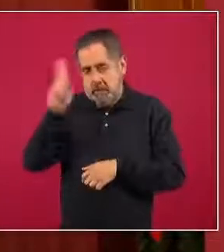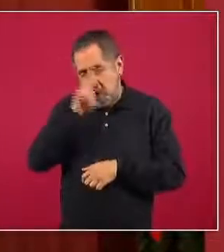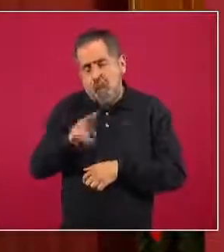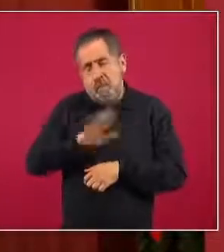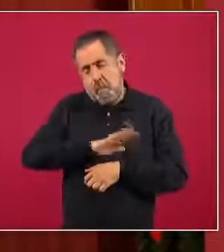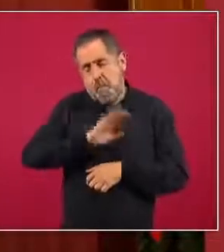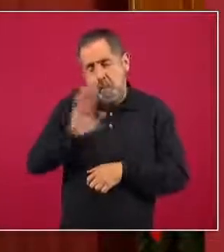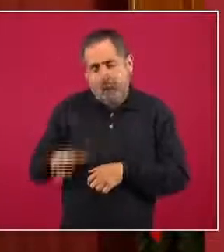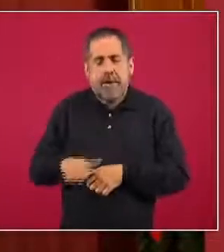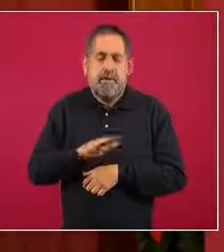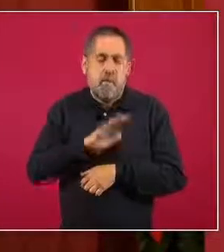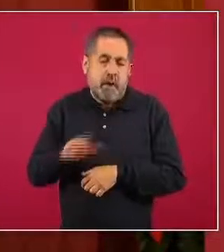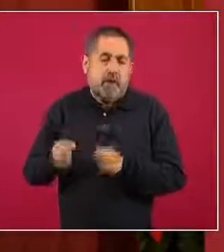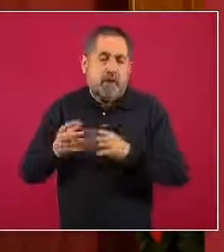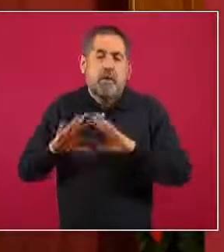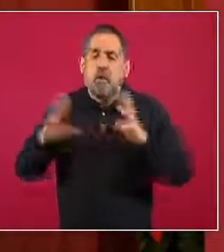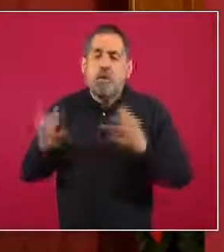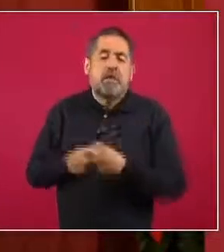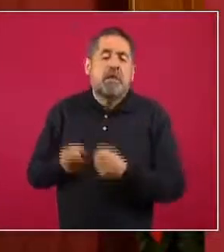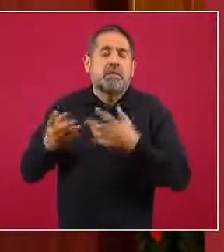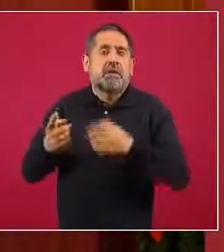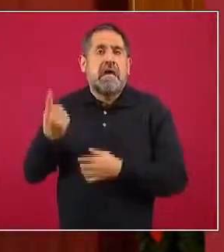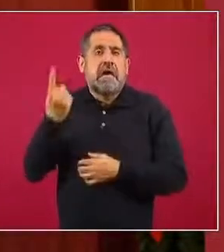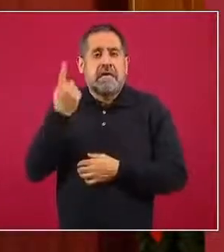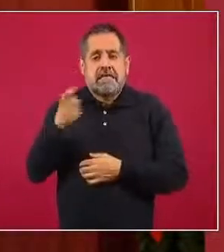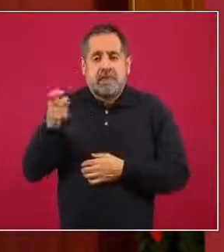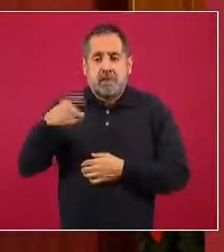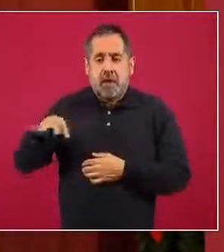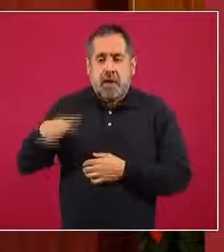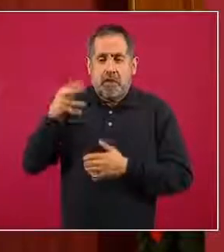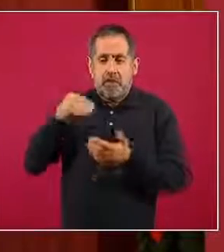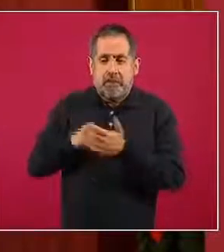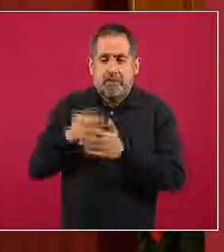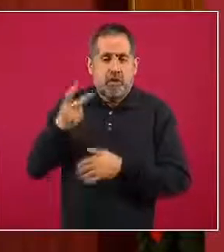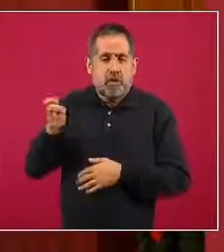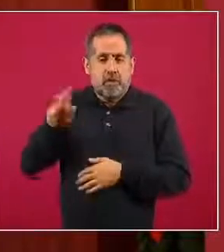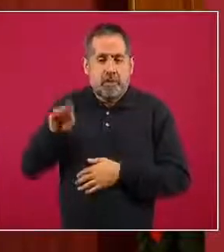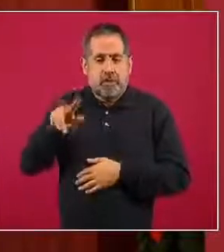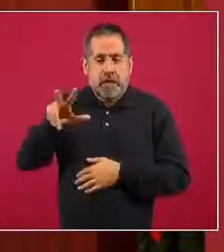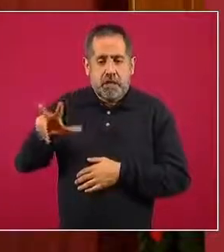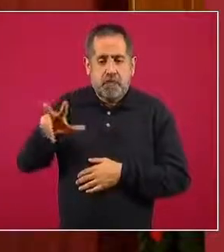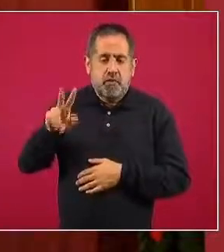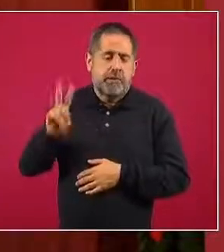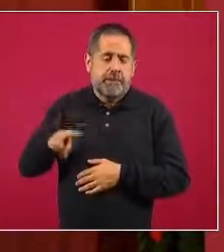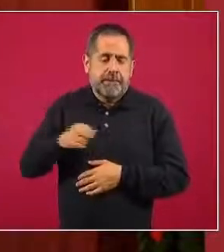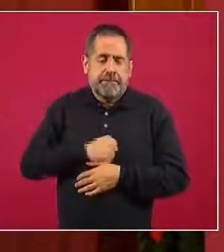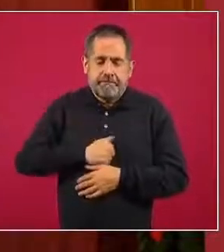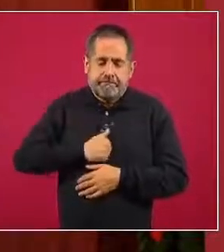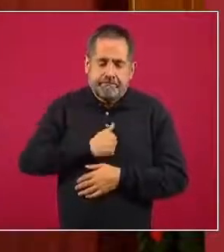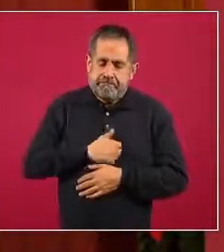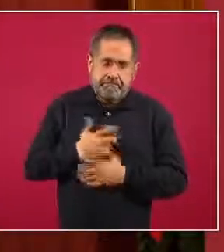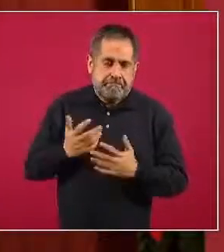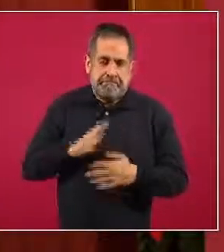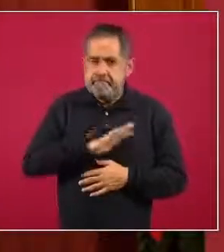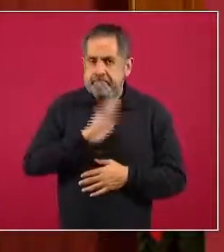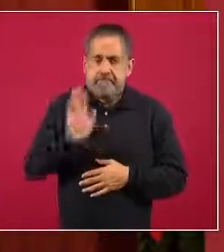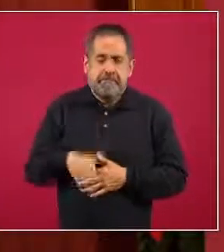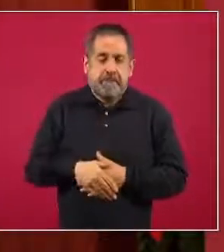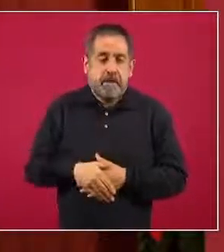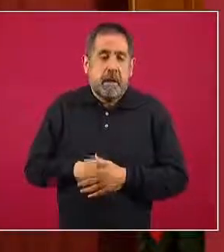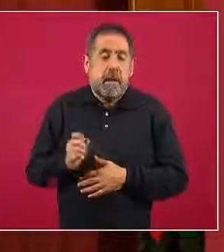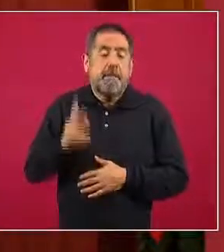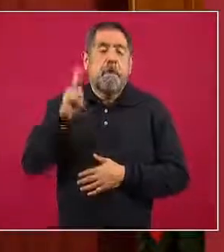fallecer y hasta el día de hoy 114 mil 298 lamentablemente han perdido la vida a